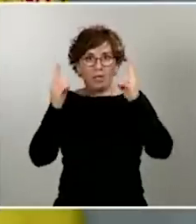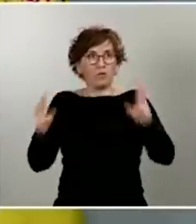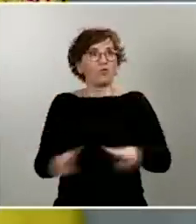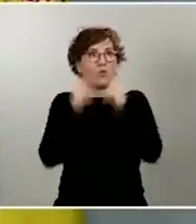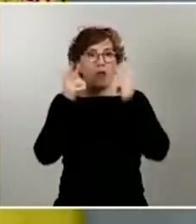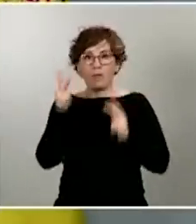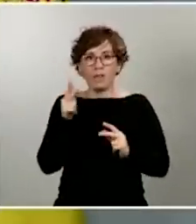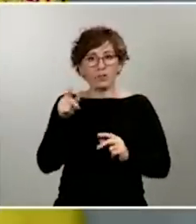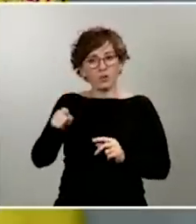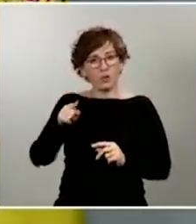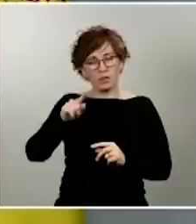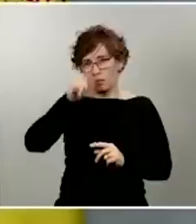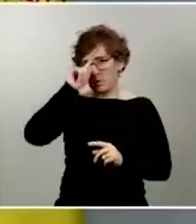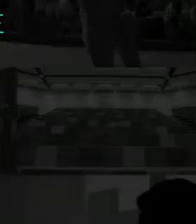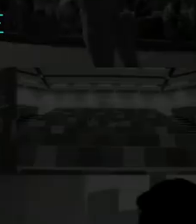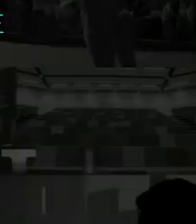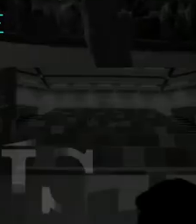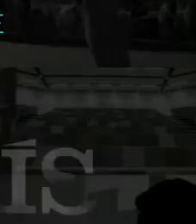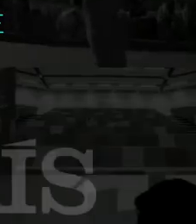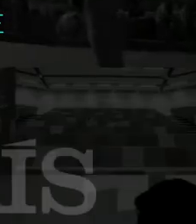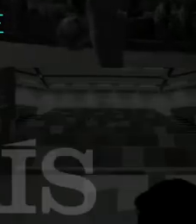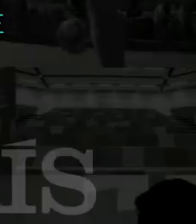plenamente vigente en este país.